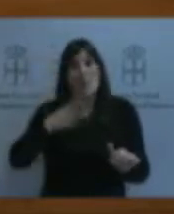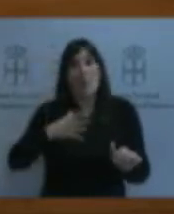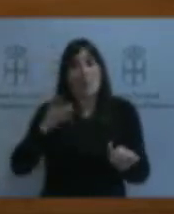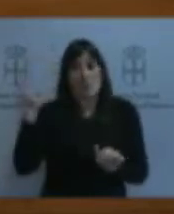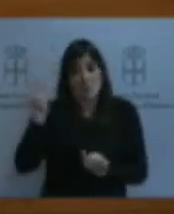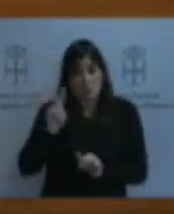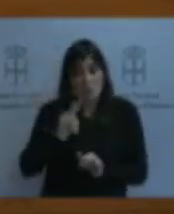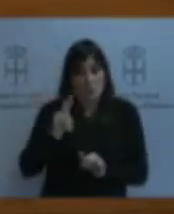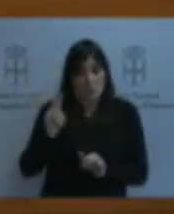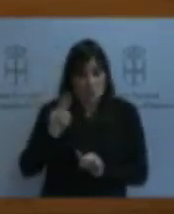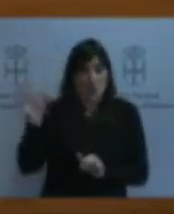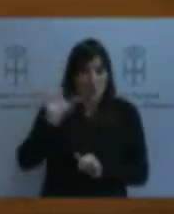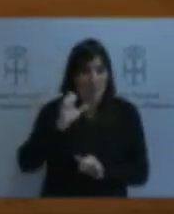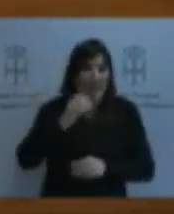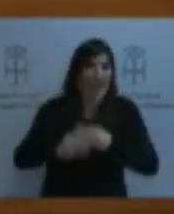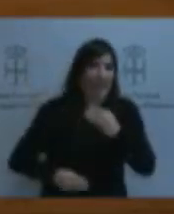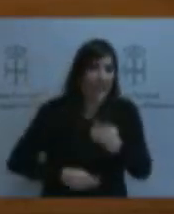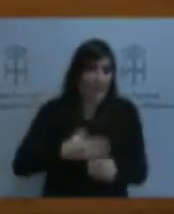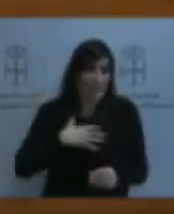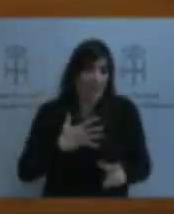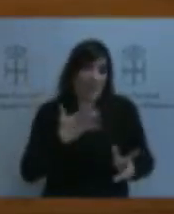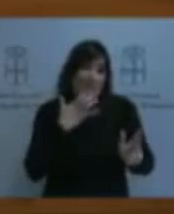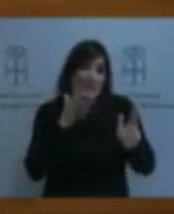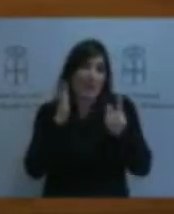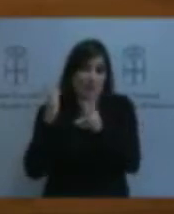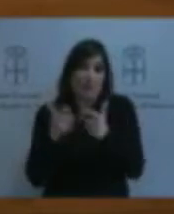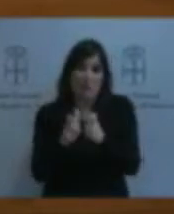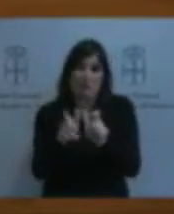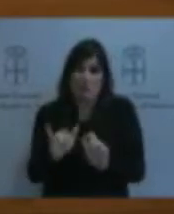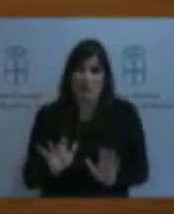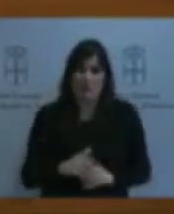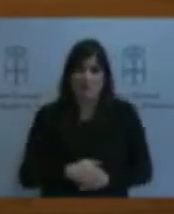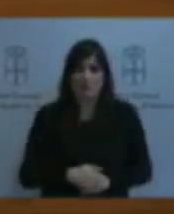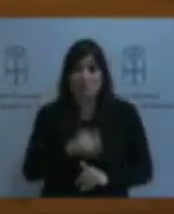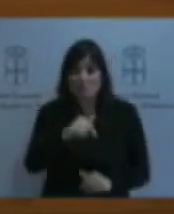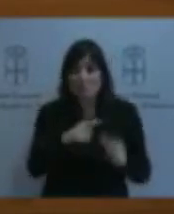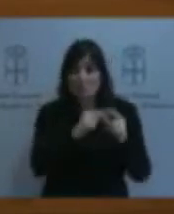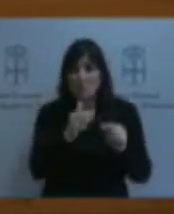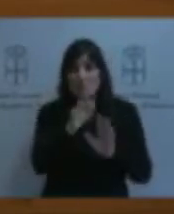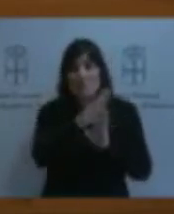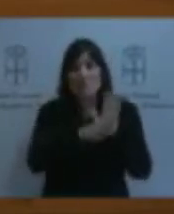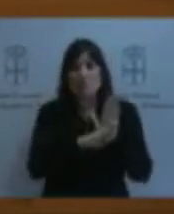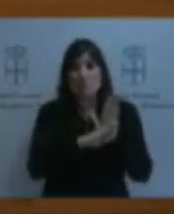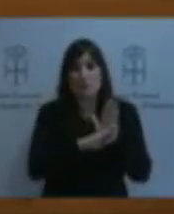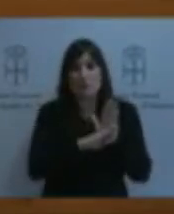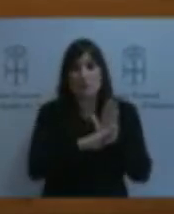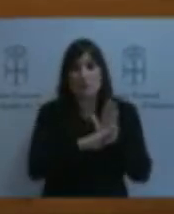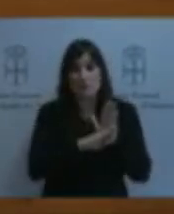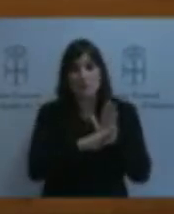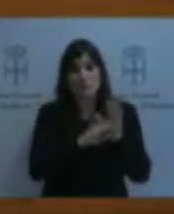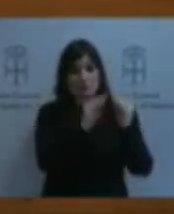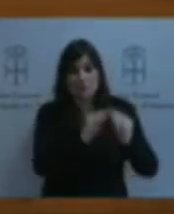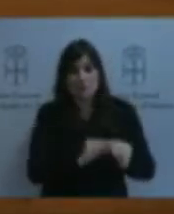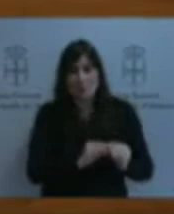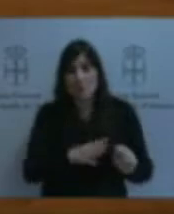asesoramiento del propio sector. En Asturias y con criterios compartidos podríamos decir que se cumpliría con los objetivos de la